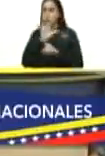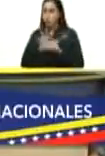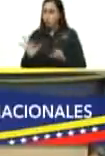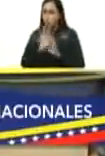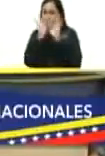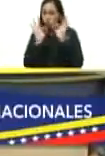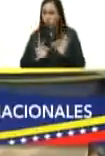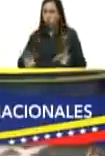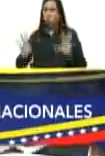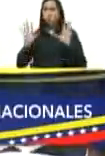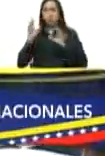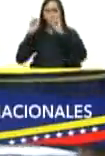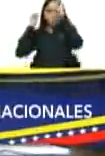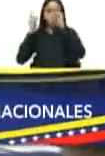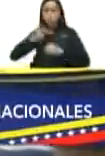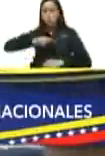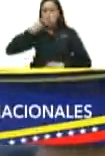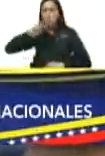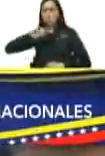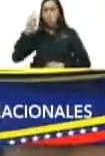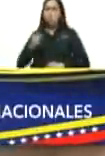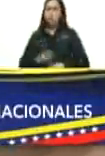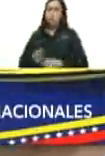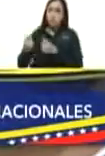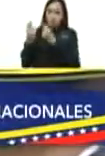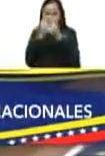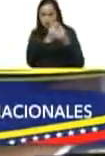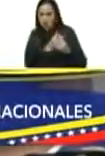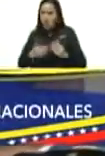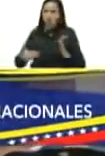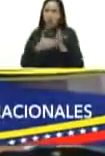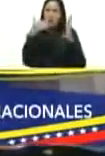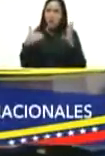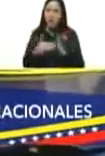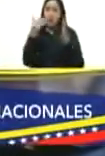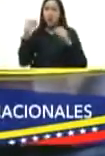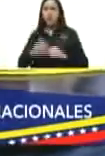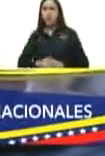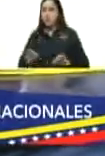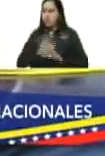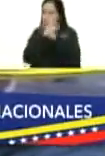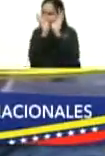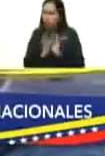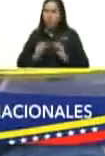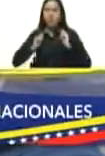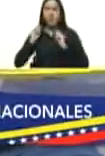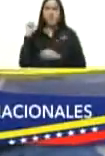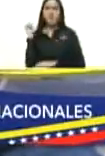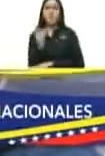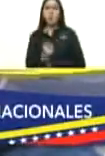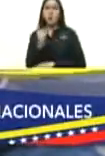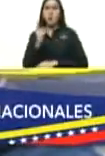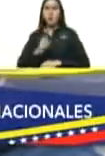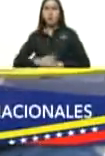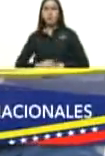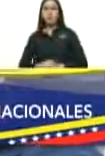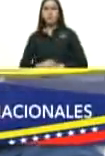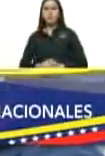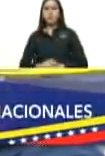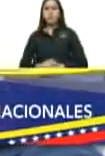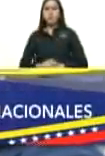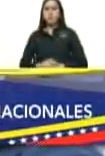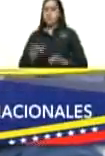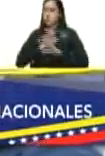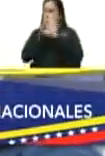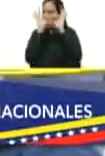diplomático político económico imponer modelos de